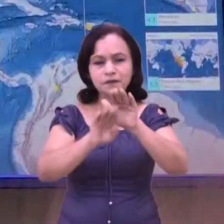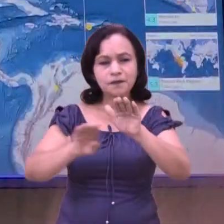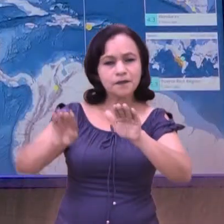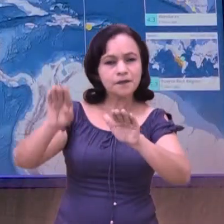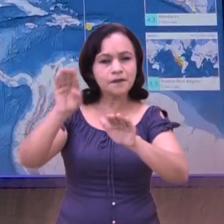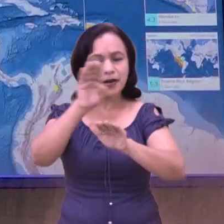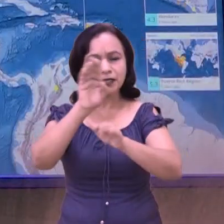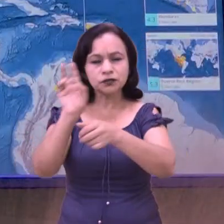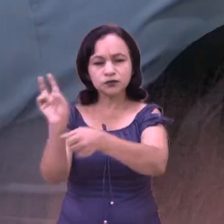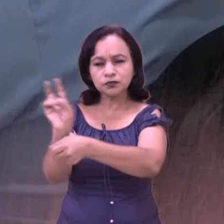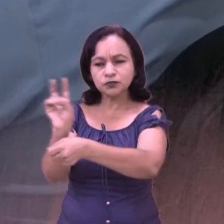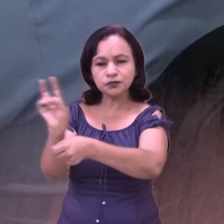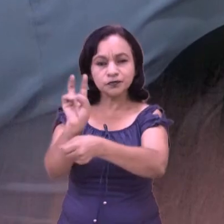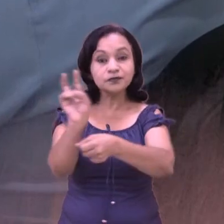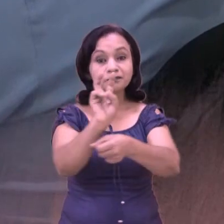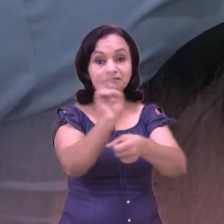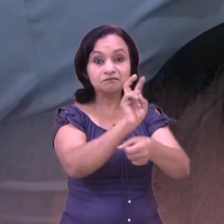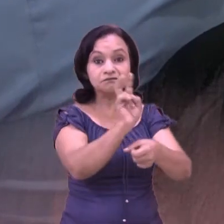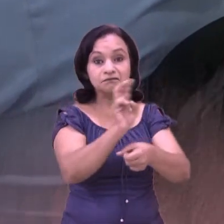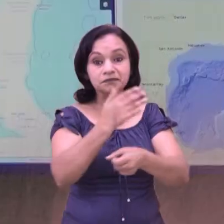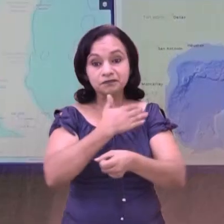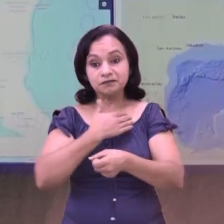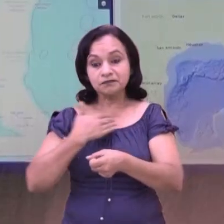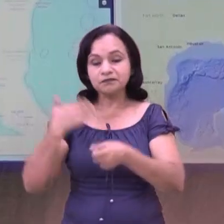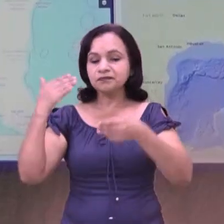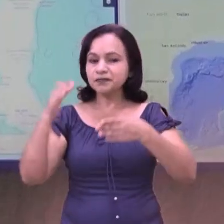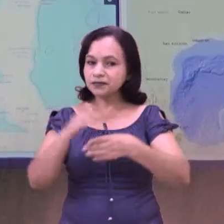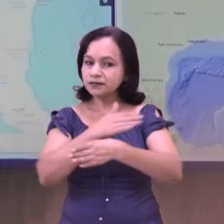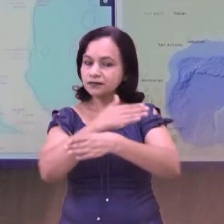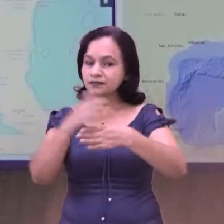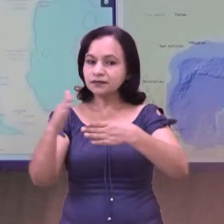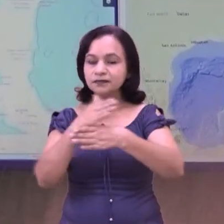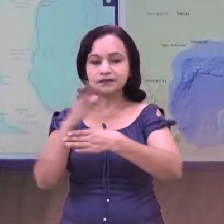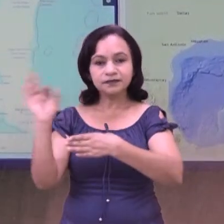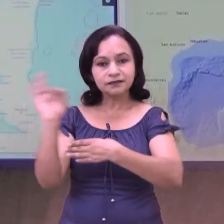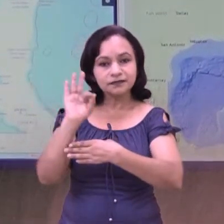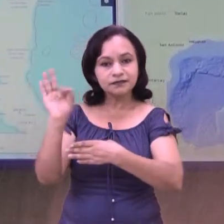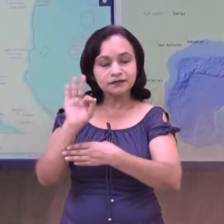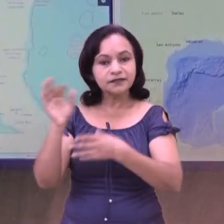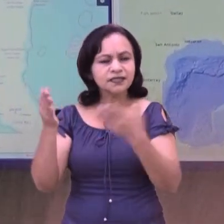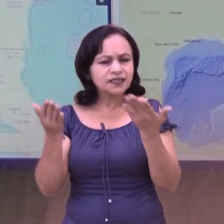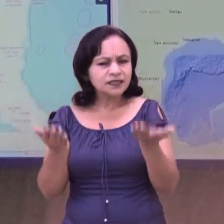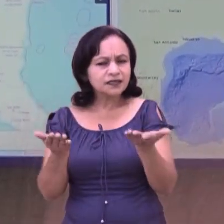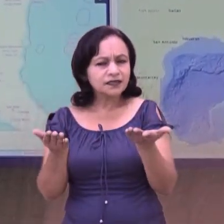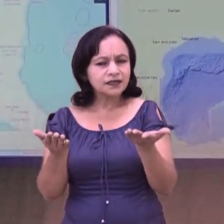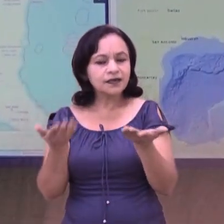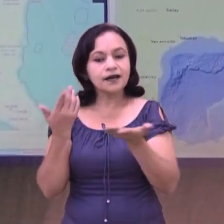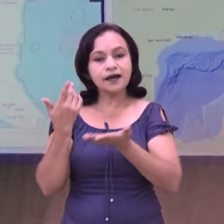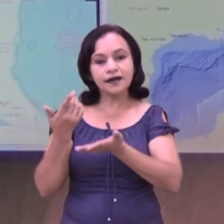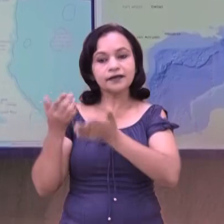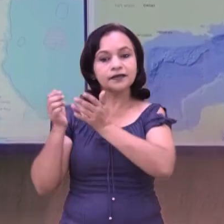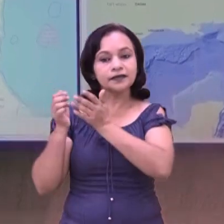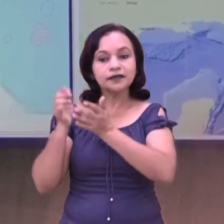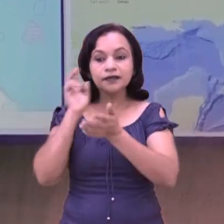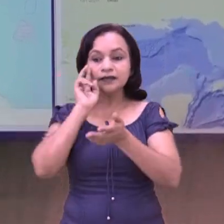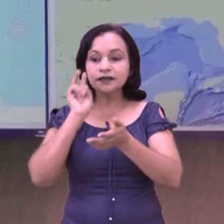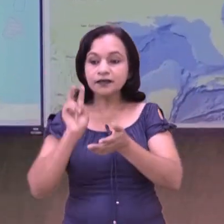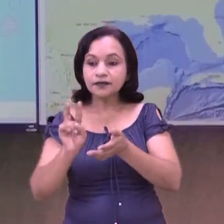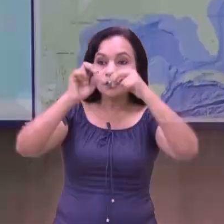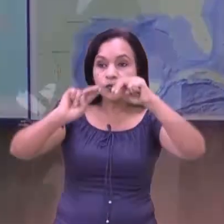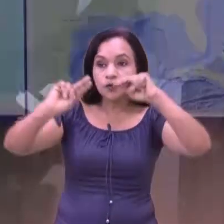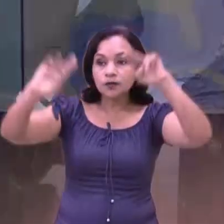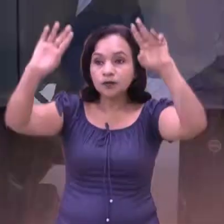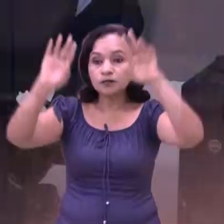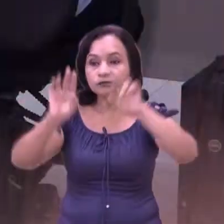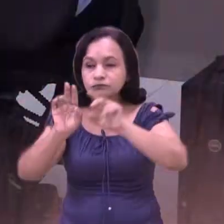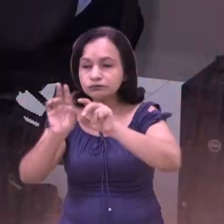mayor capacidad de monitoreo, vigilancia desde los distintos mecanismos que se acompañan a